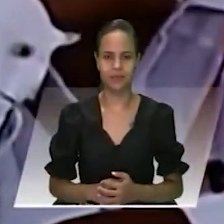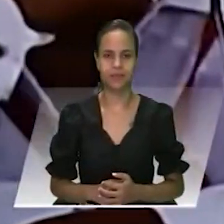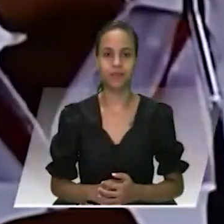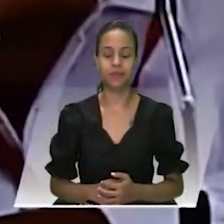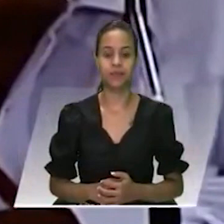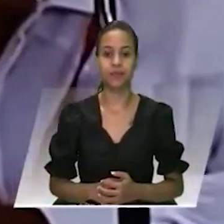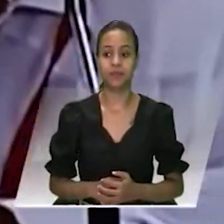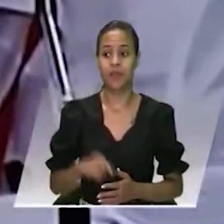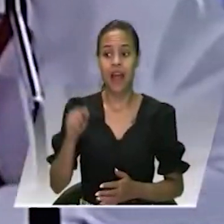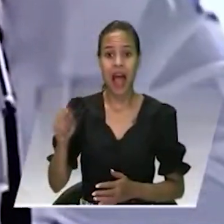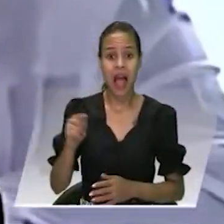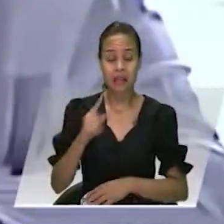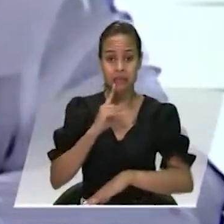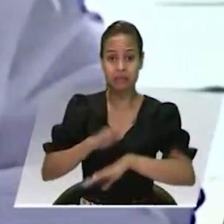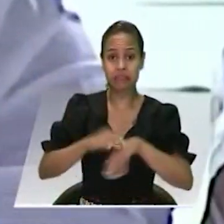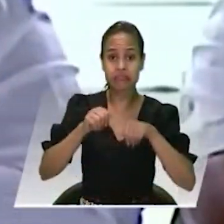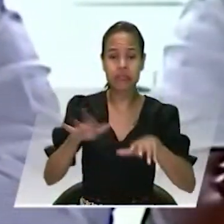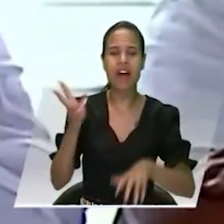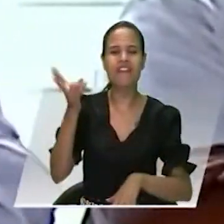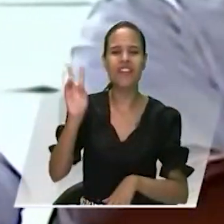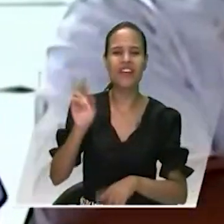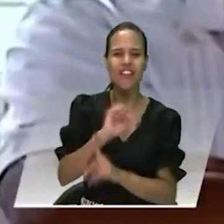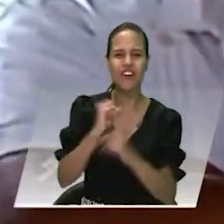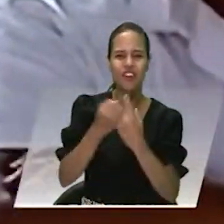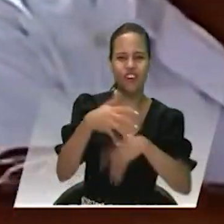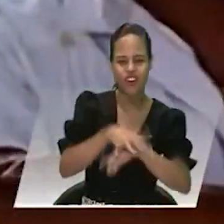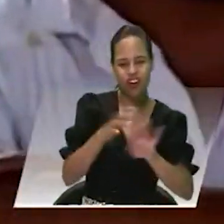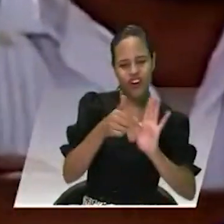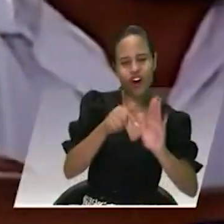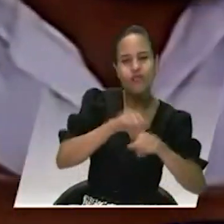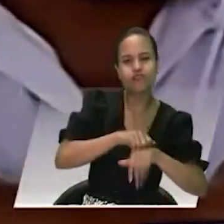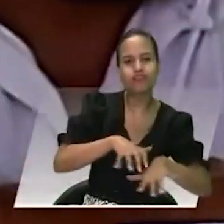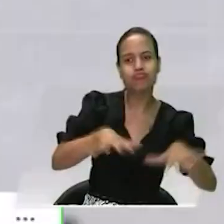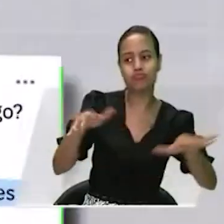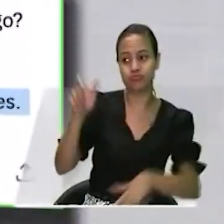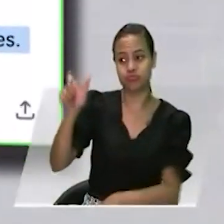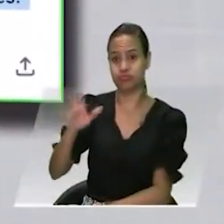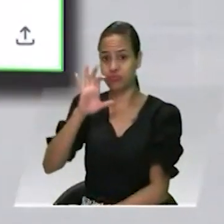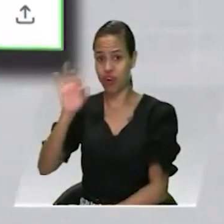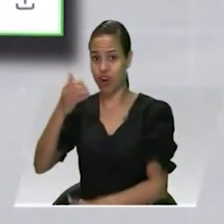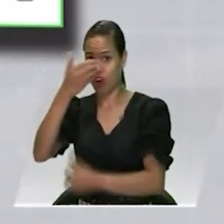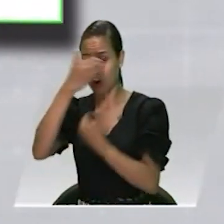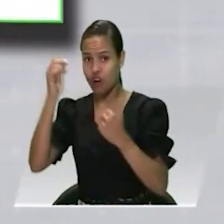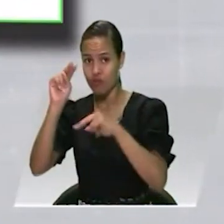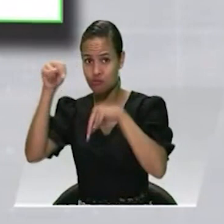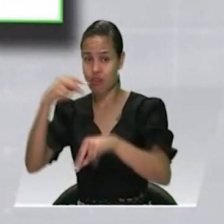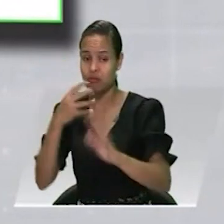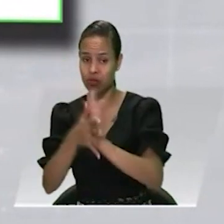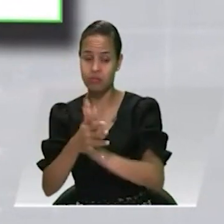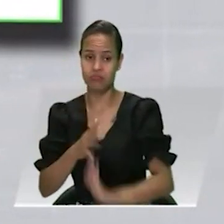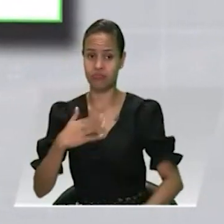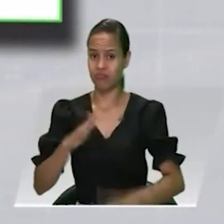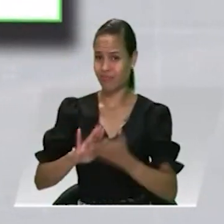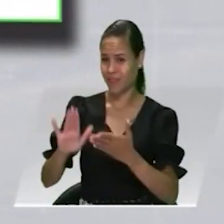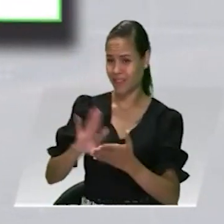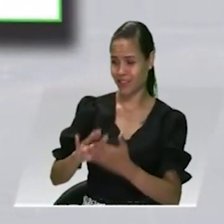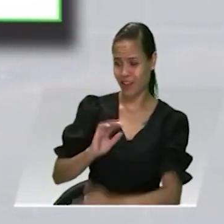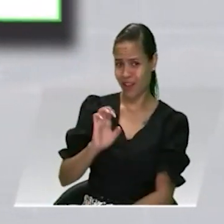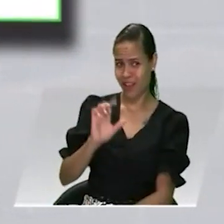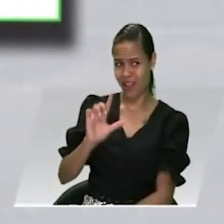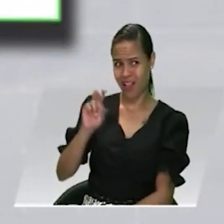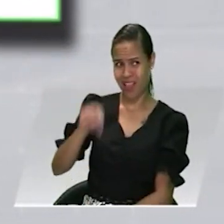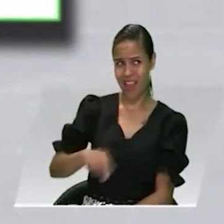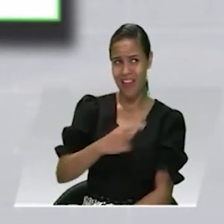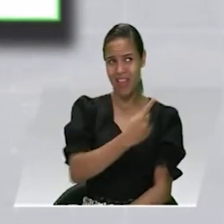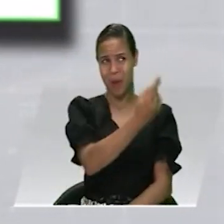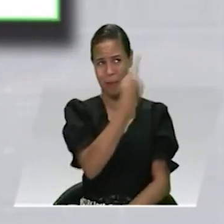publicación hecha en redes sociales, el comandante guerrillero afirma que... El ELN no aceptará imposiciones ni chantajes, que